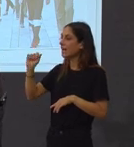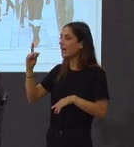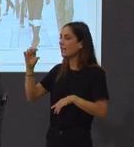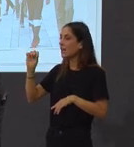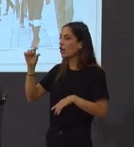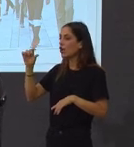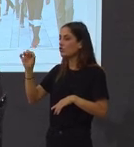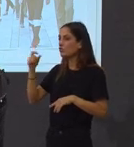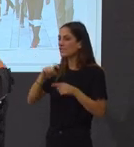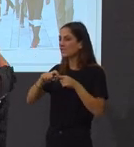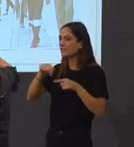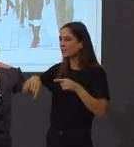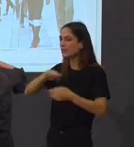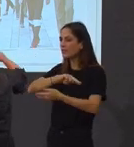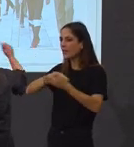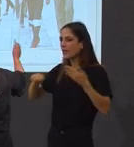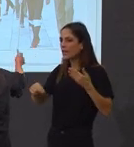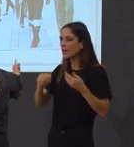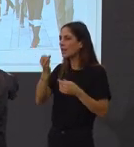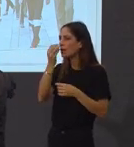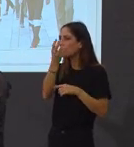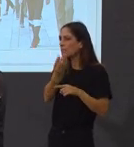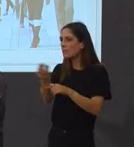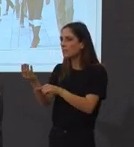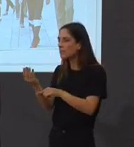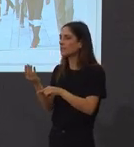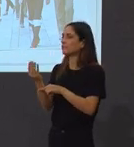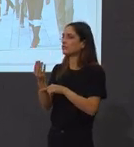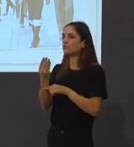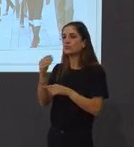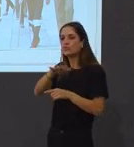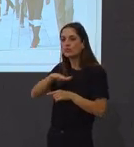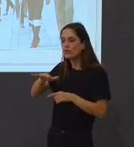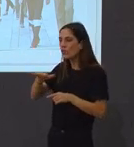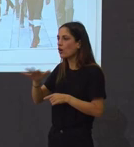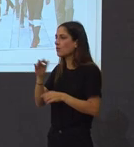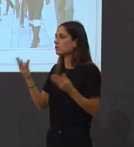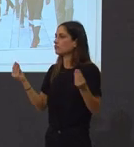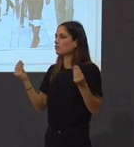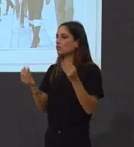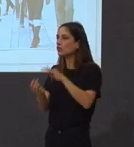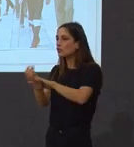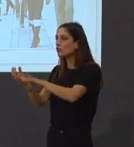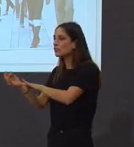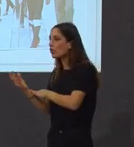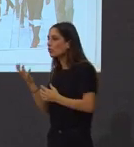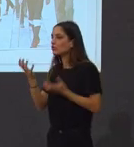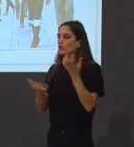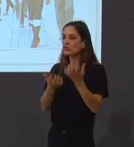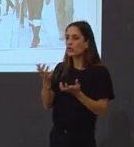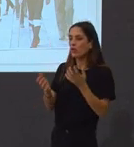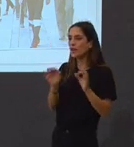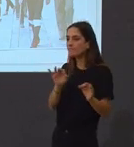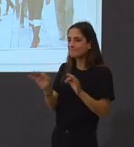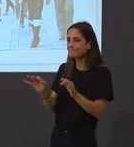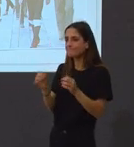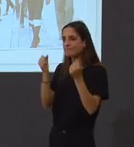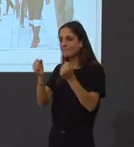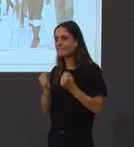millos colgados polo lugar e moitos produtos dentro cocina kitsch, sí,